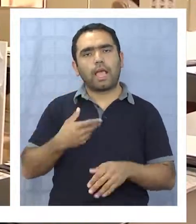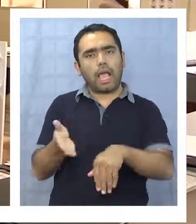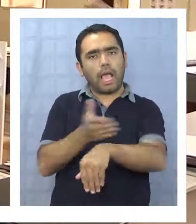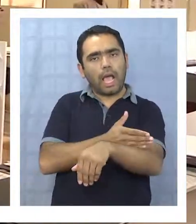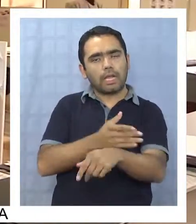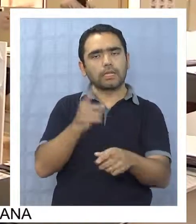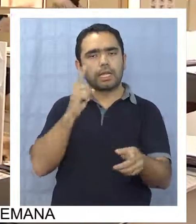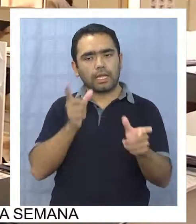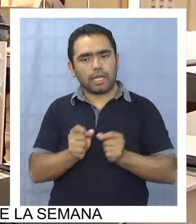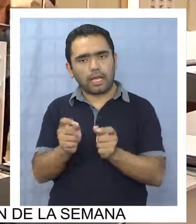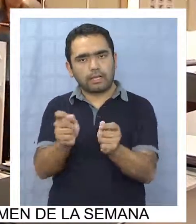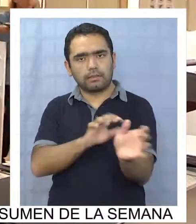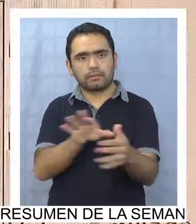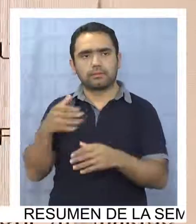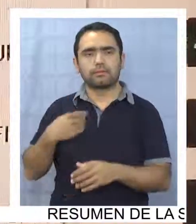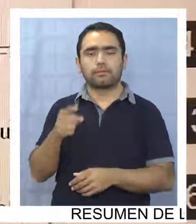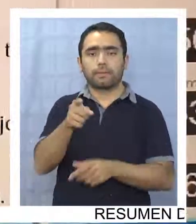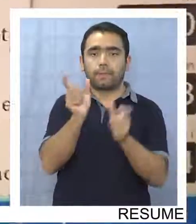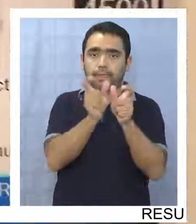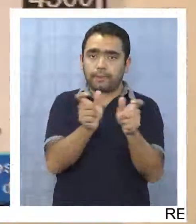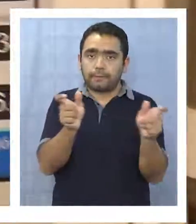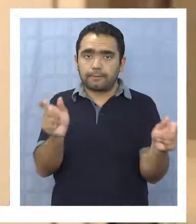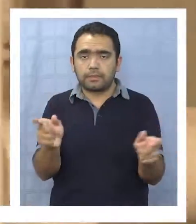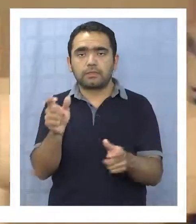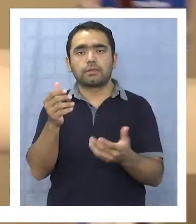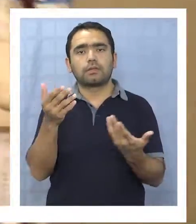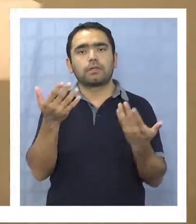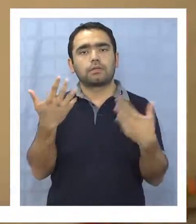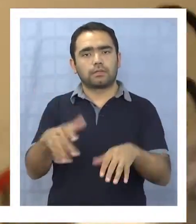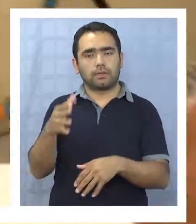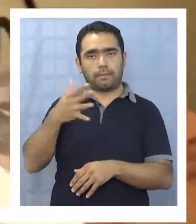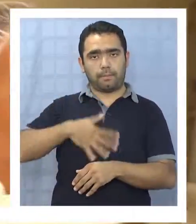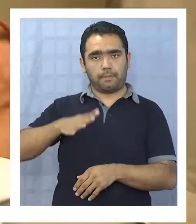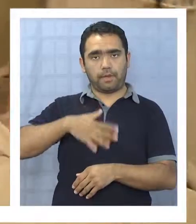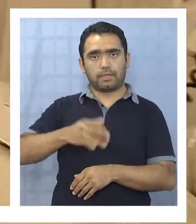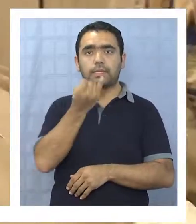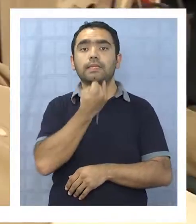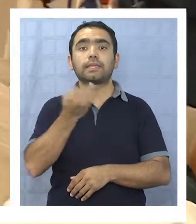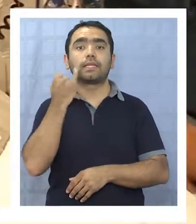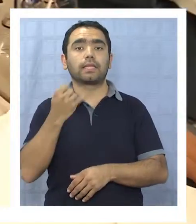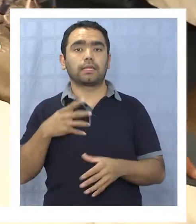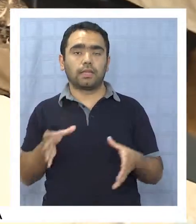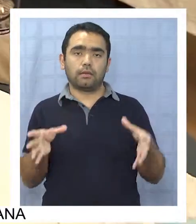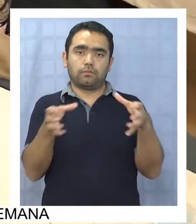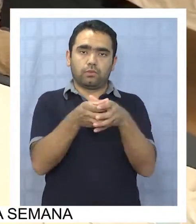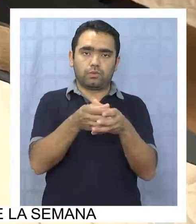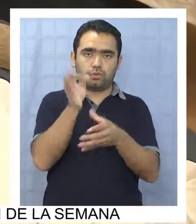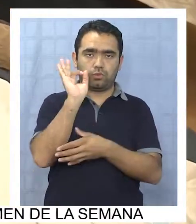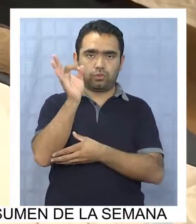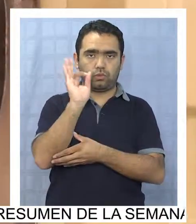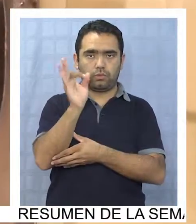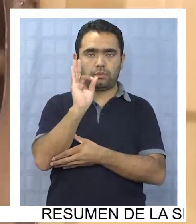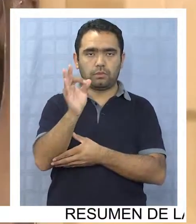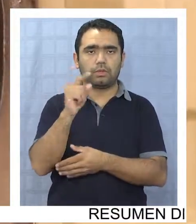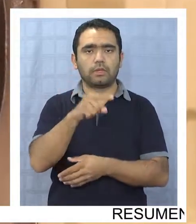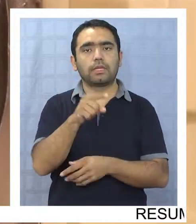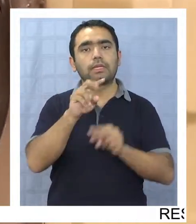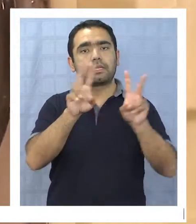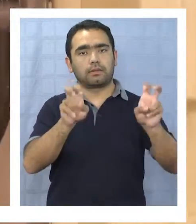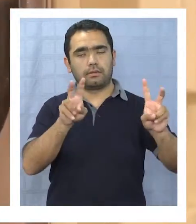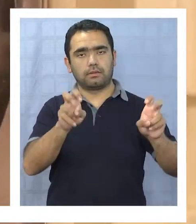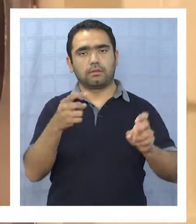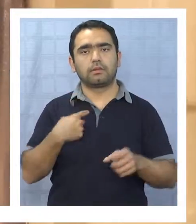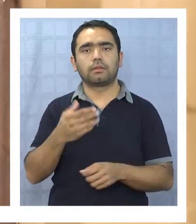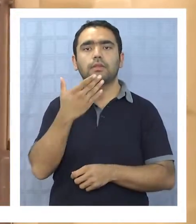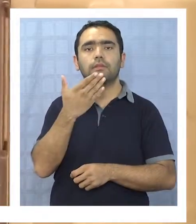dirigentes de la Corporación Oncológica sostendrán este martes una reunión con la Intendenta de Tarapacá en torno a esta materia, recalcando